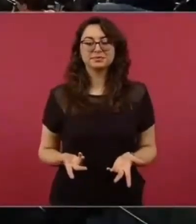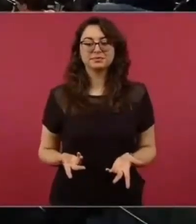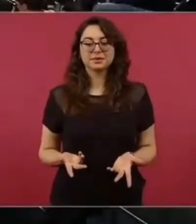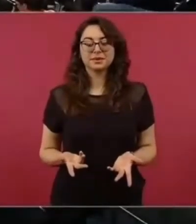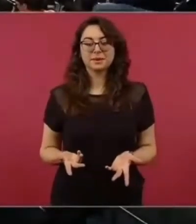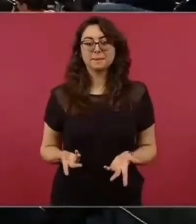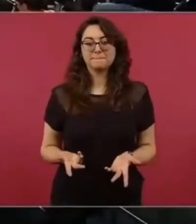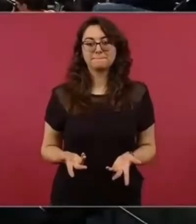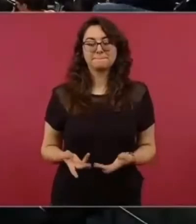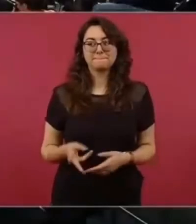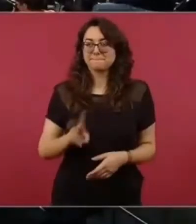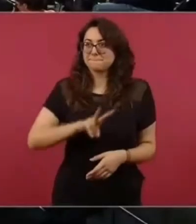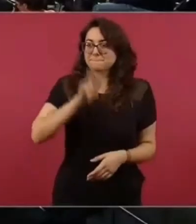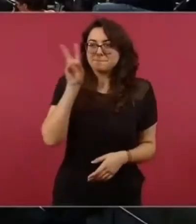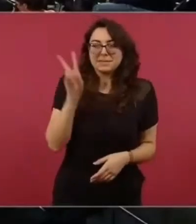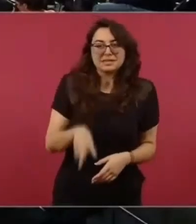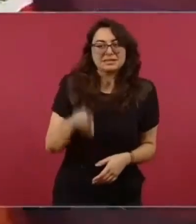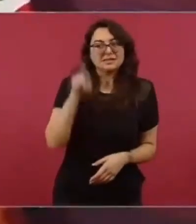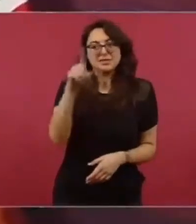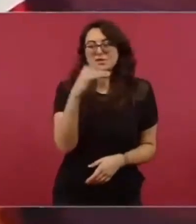pero finos.